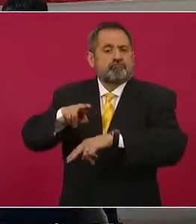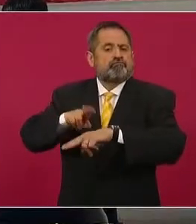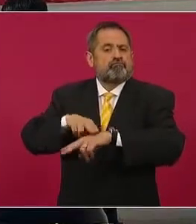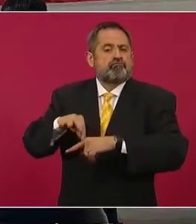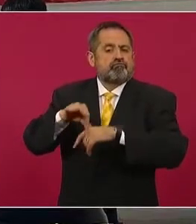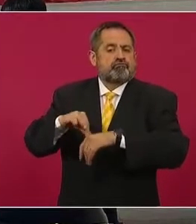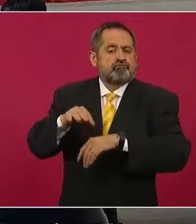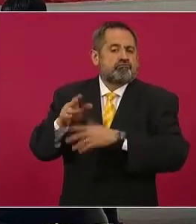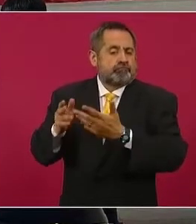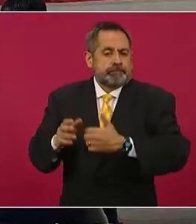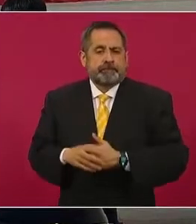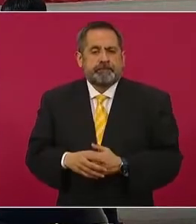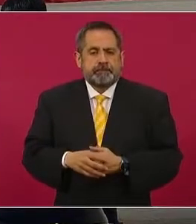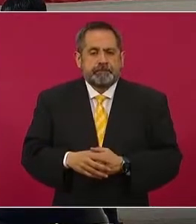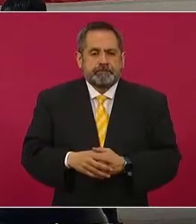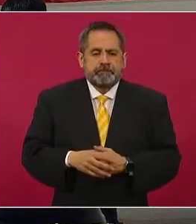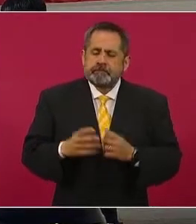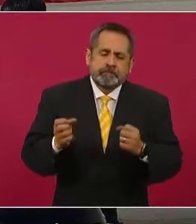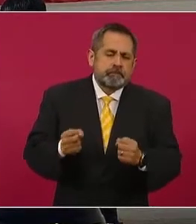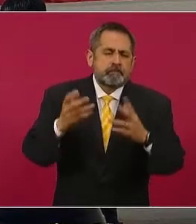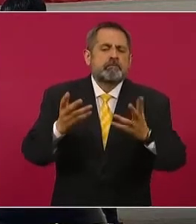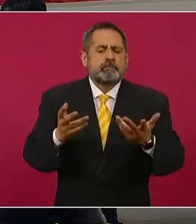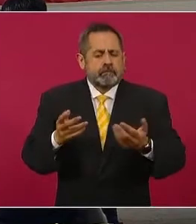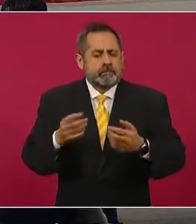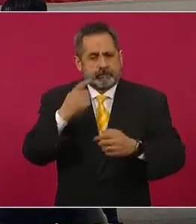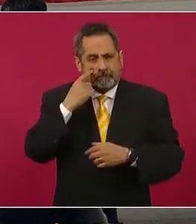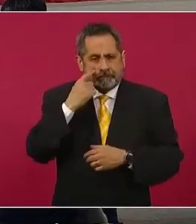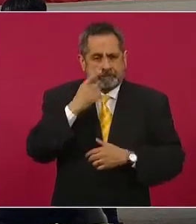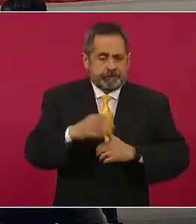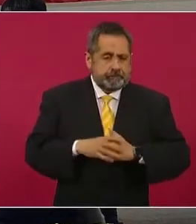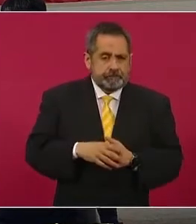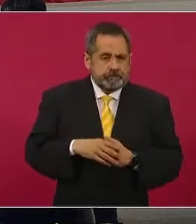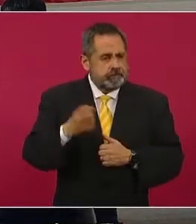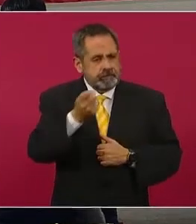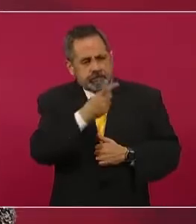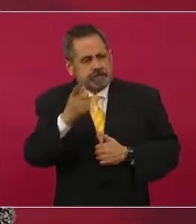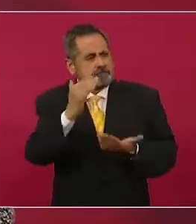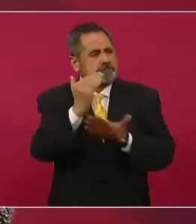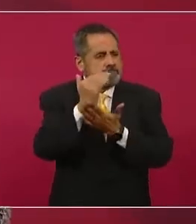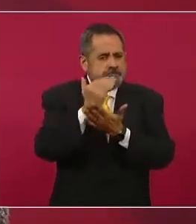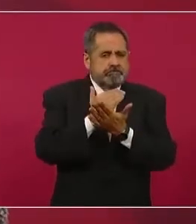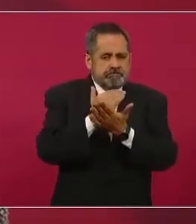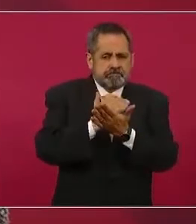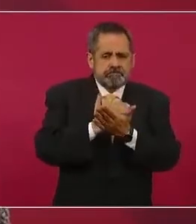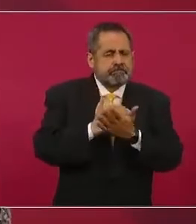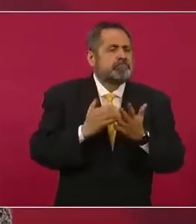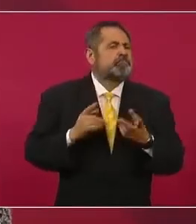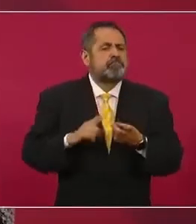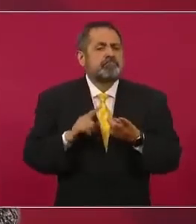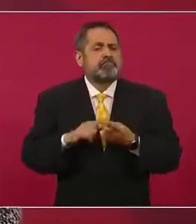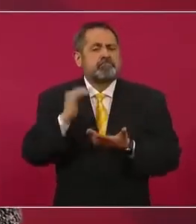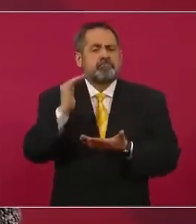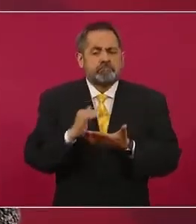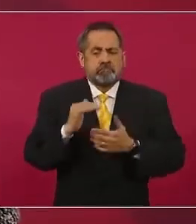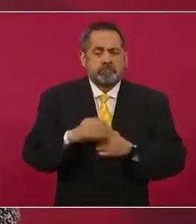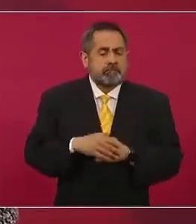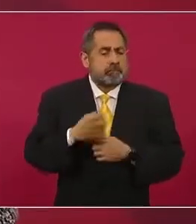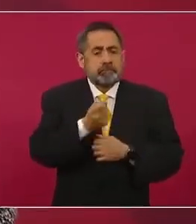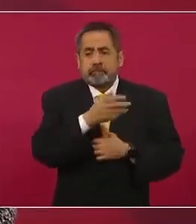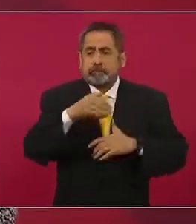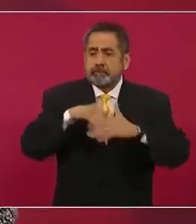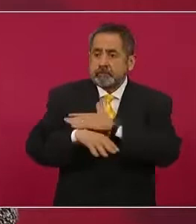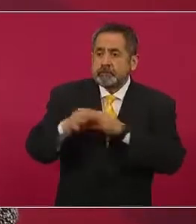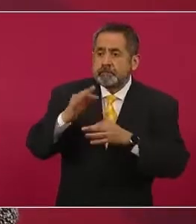En lo que se refiere a cifras, yo les comento que en donde se ha reducido es precisamente en lo que es la asistencia de